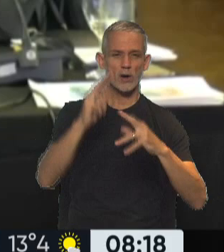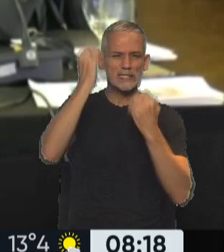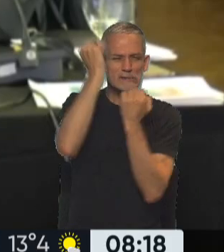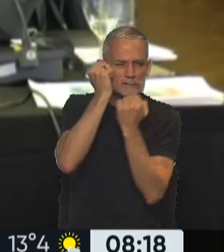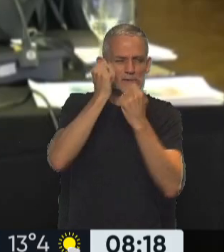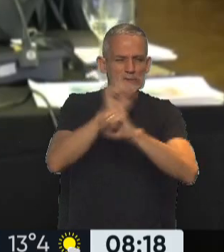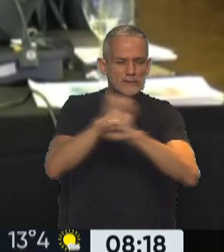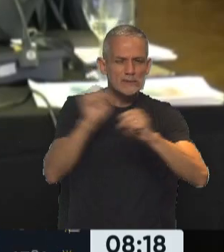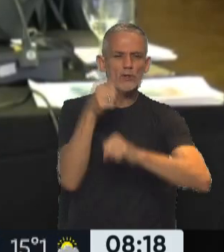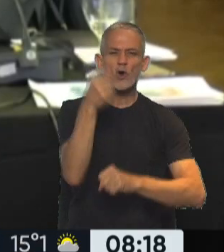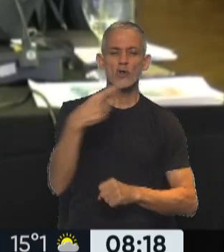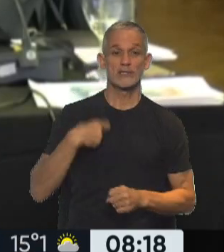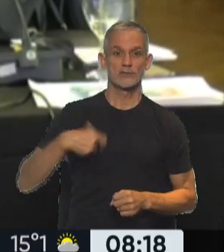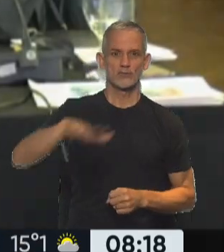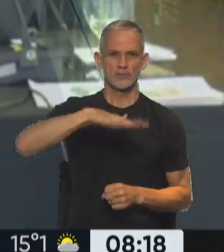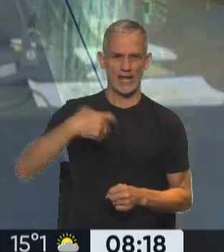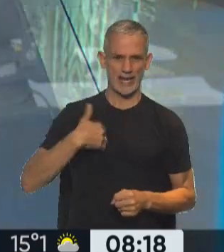contra la sociedad argentina.